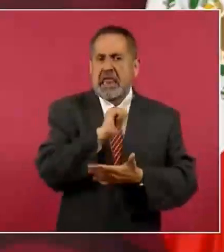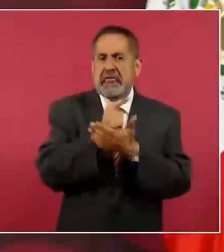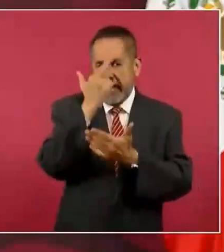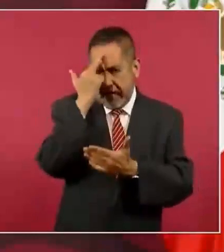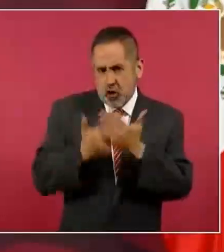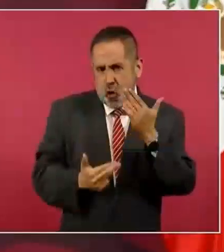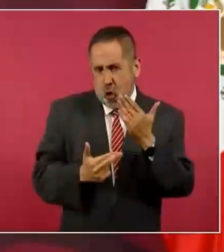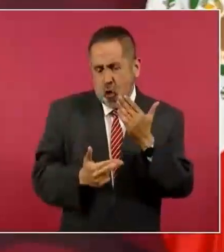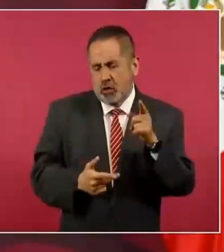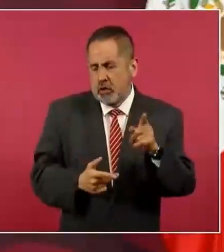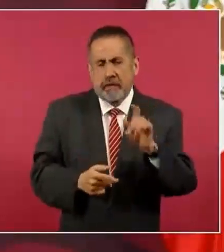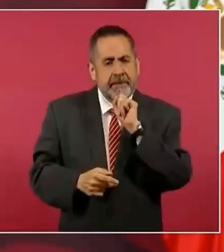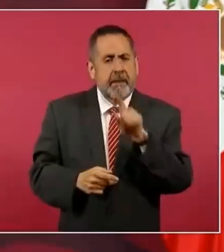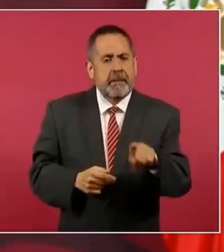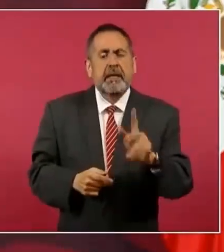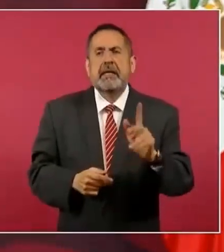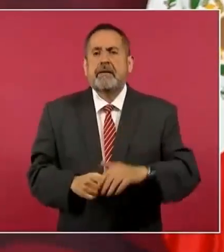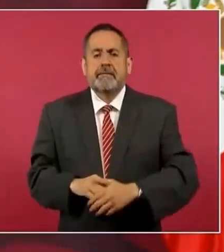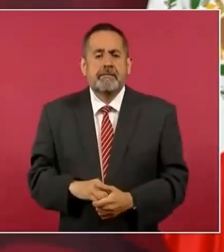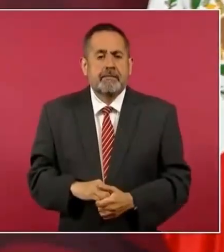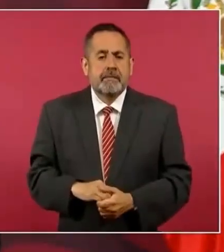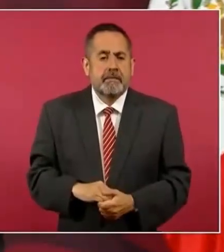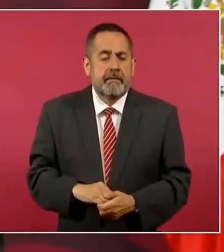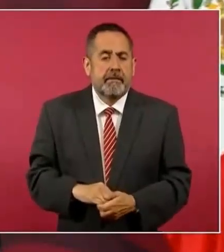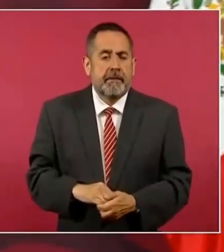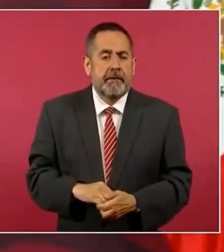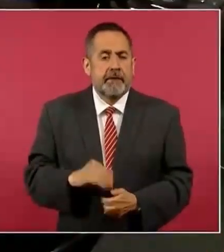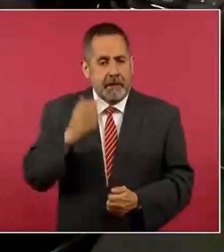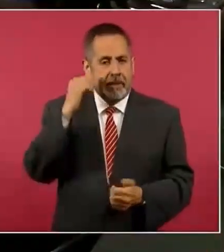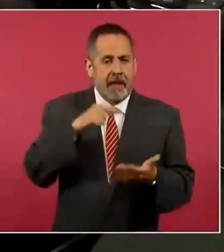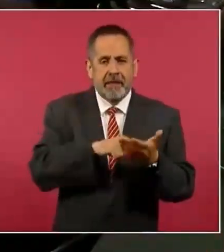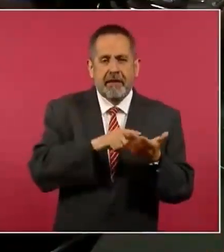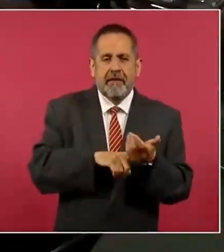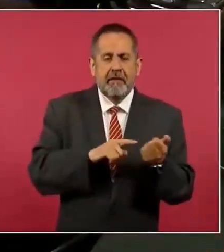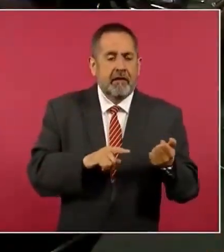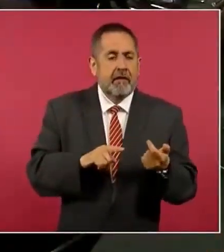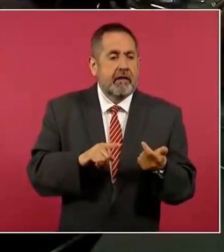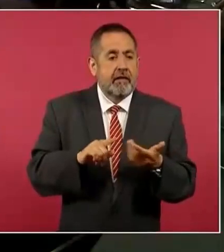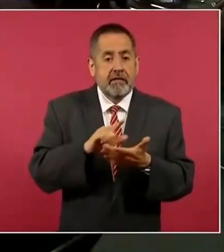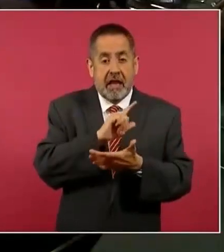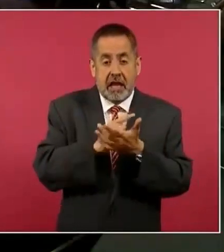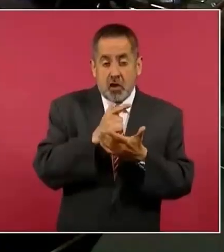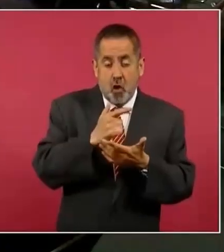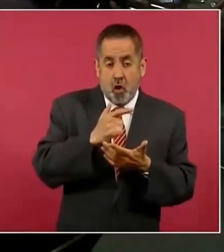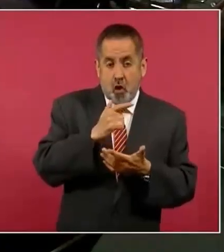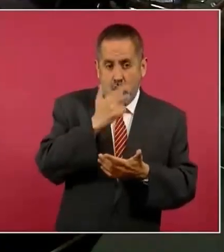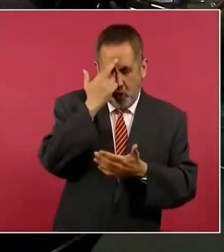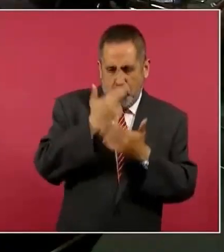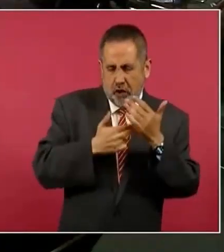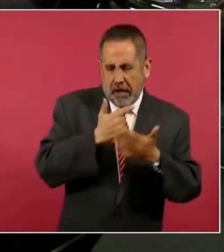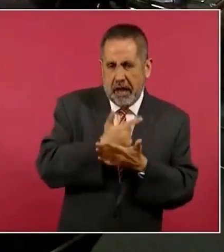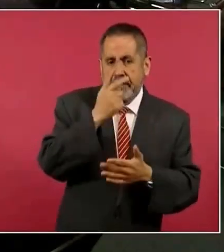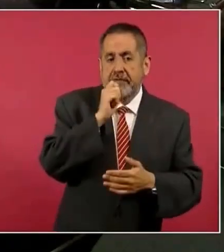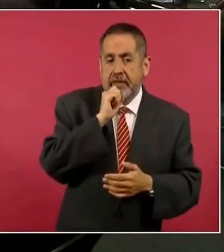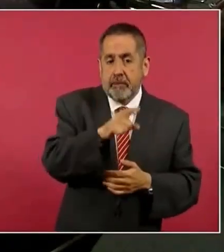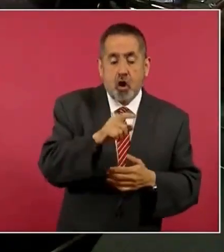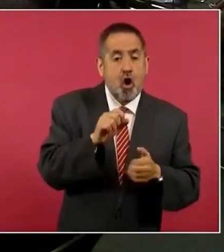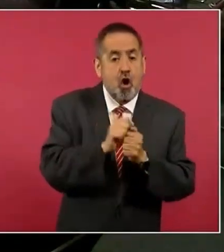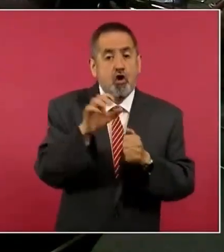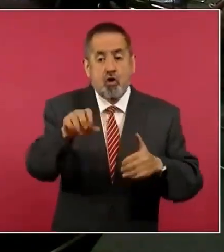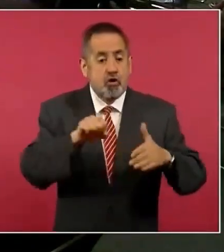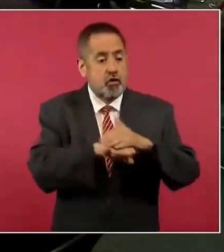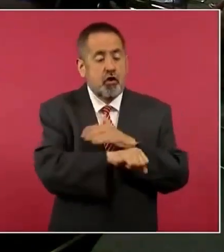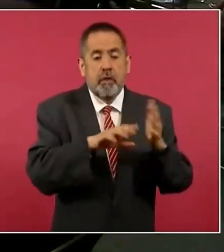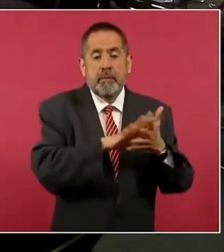También estaba considerado como delito grave y además con prisión